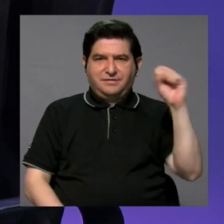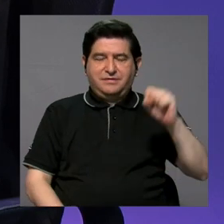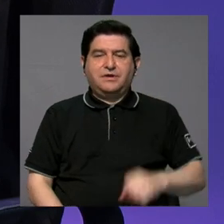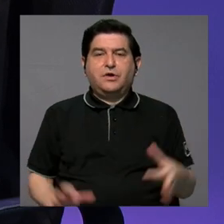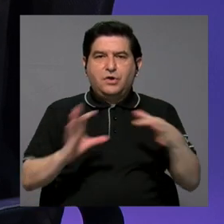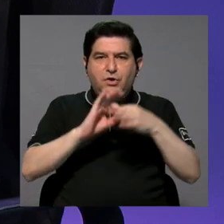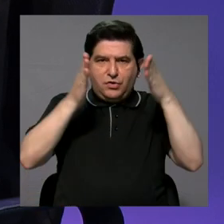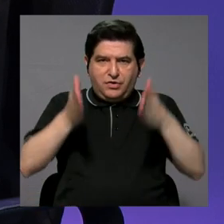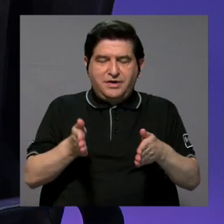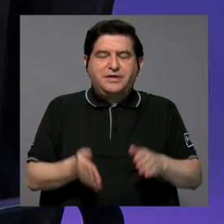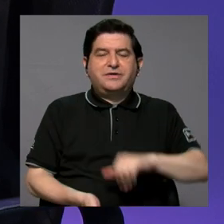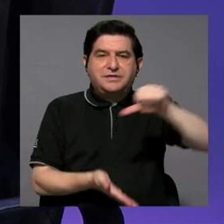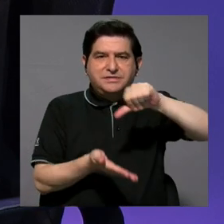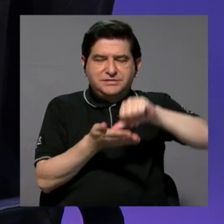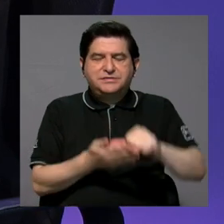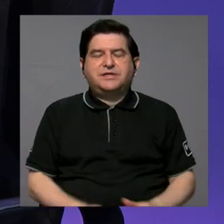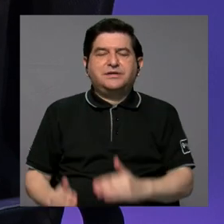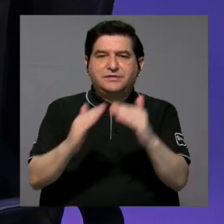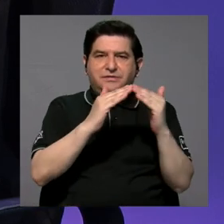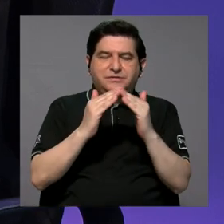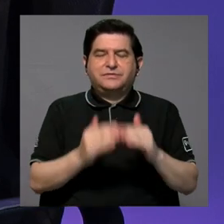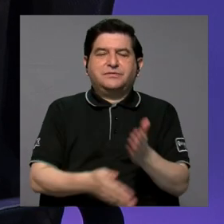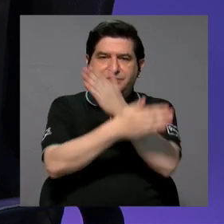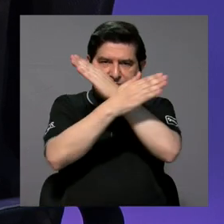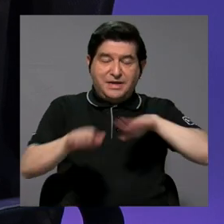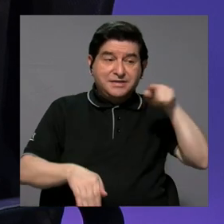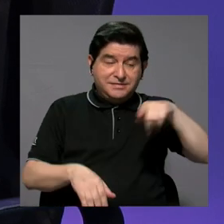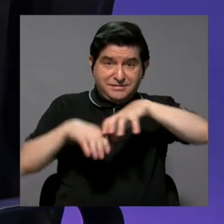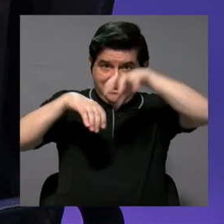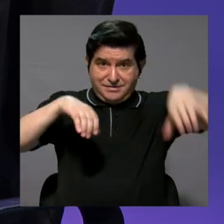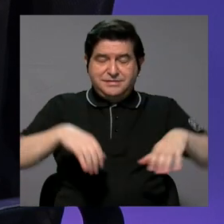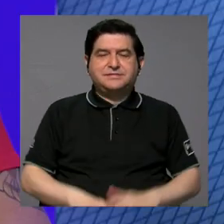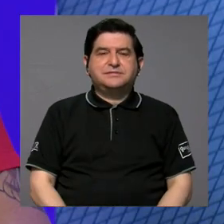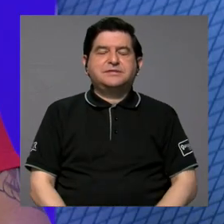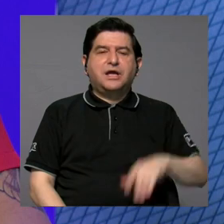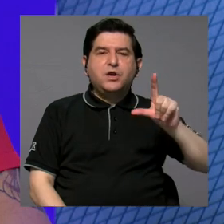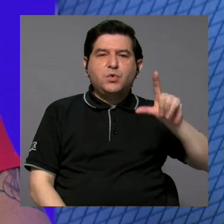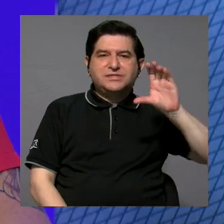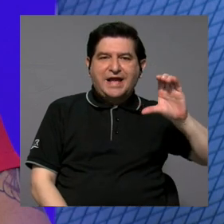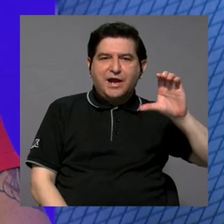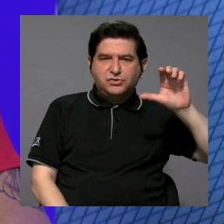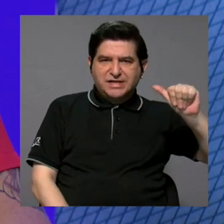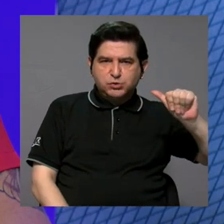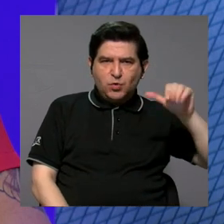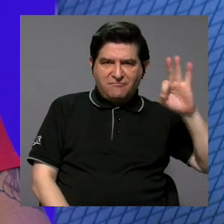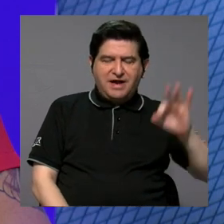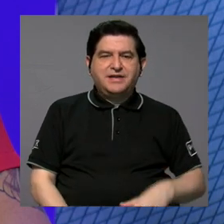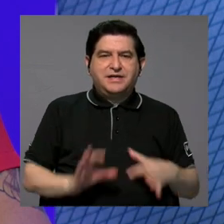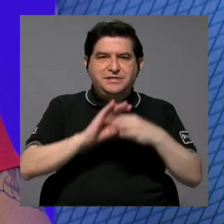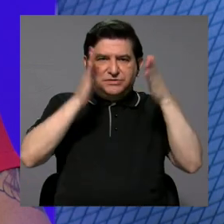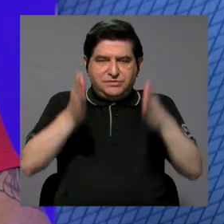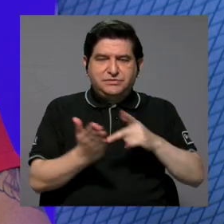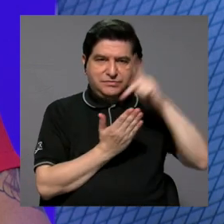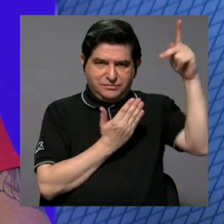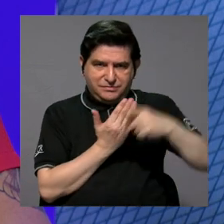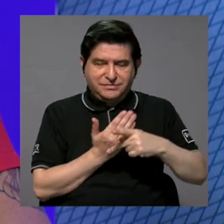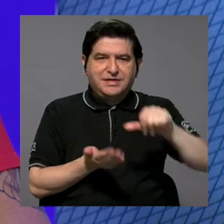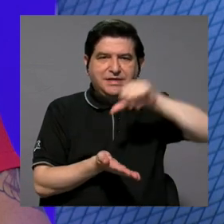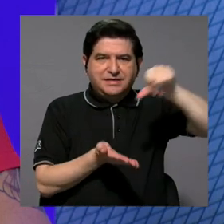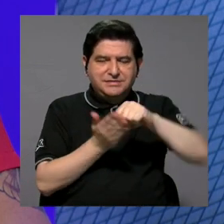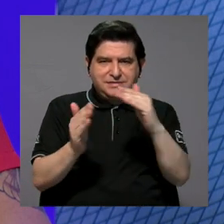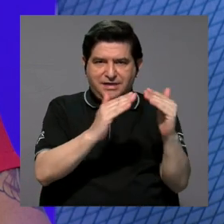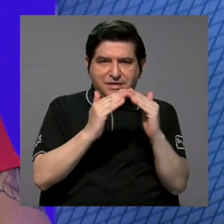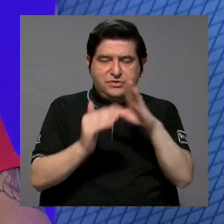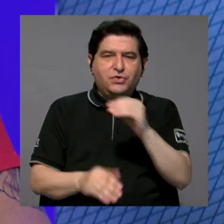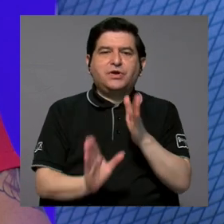coordinadora del Centro Cívico para la Paz de dicho cantón. Asimismo nos acompaña Luis Carlos Astúa Fallas, coordinador programático del Centro